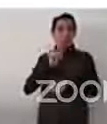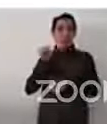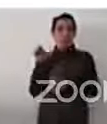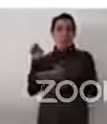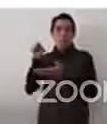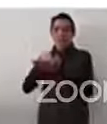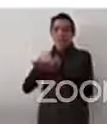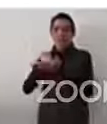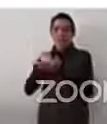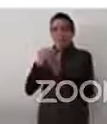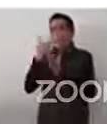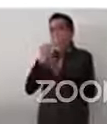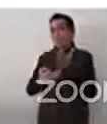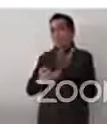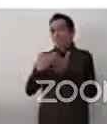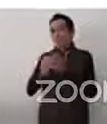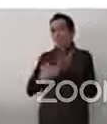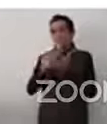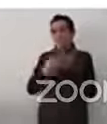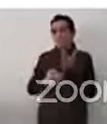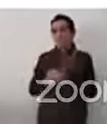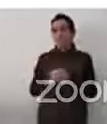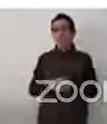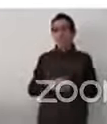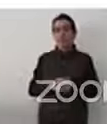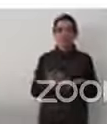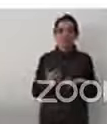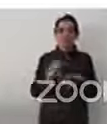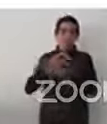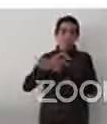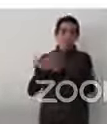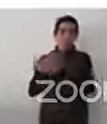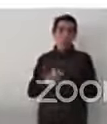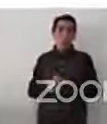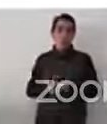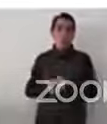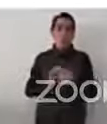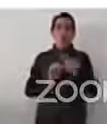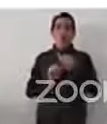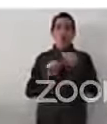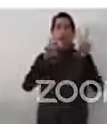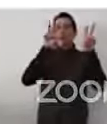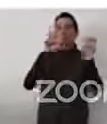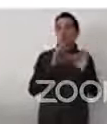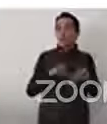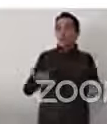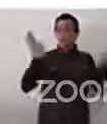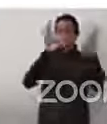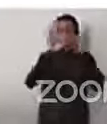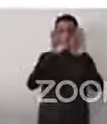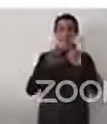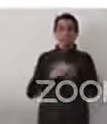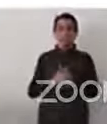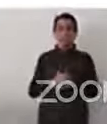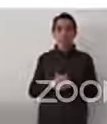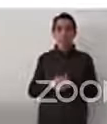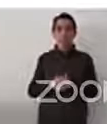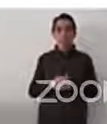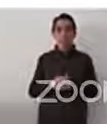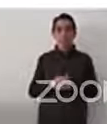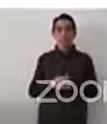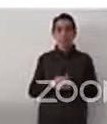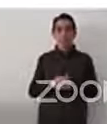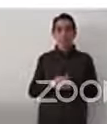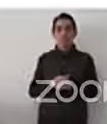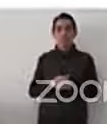Otro tema importante que es una cara de la moneda, es el tema de la igualdad. Cuando hablamos de